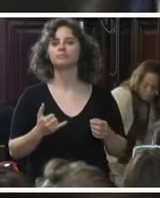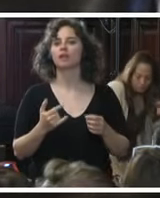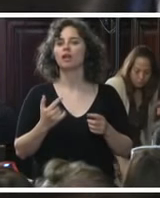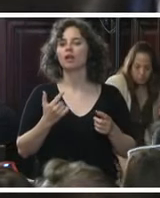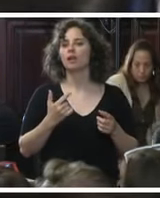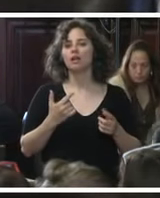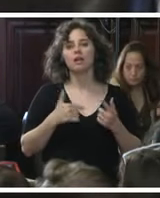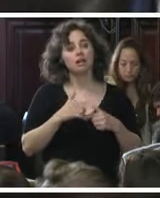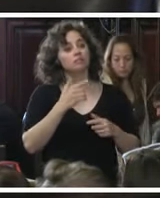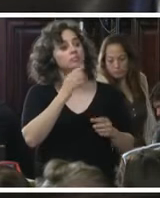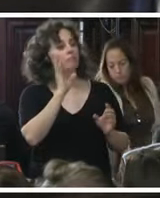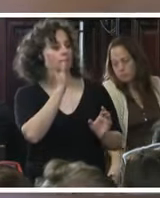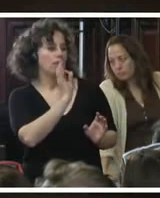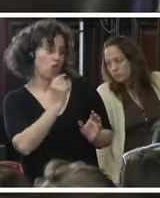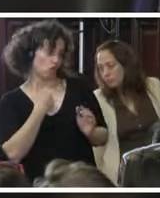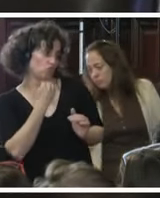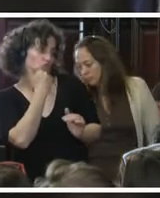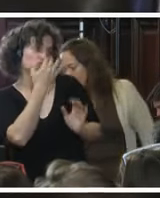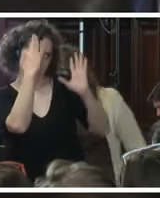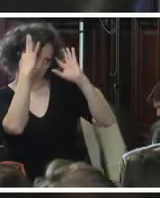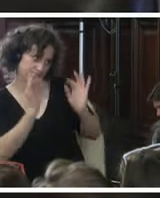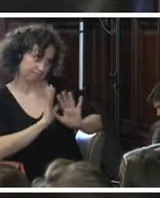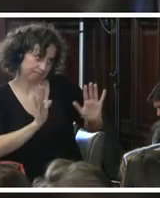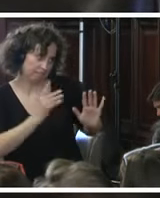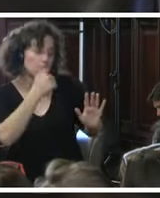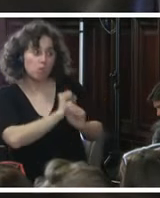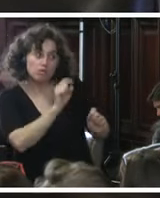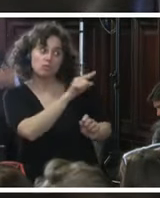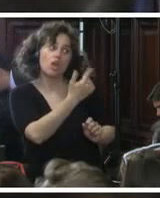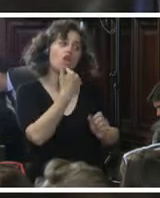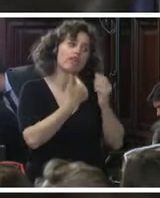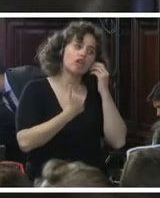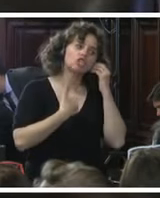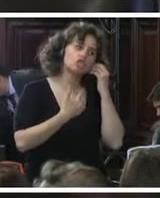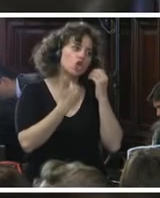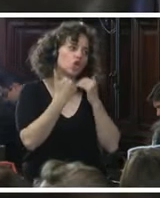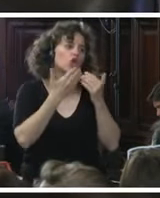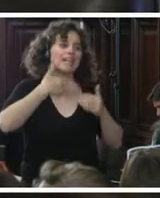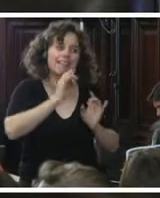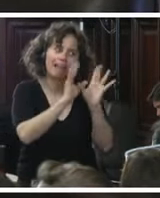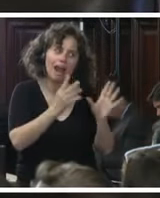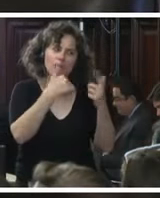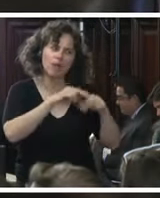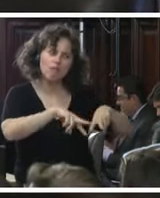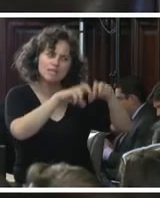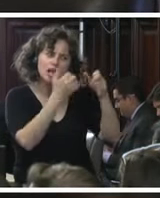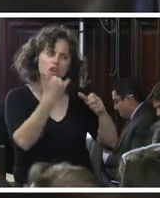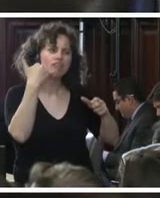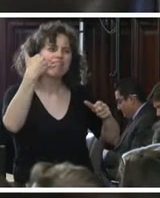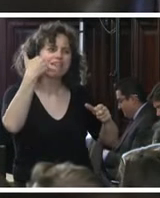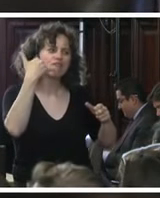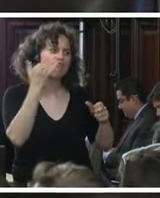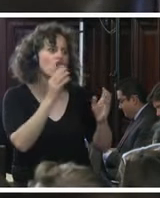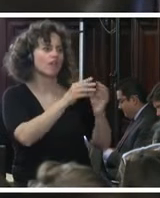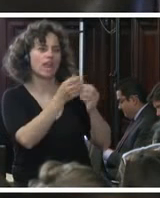y disculpen mi ignorancia porque tal vez usted lo mencionó y no se cubrió pero investigaron los teléfonos de